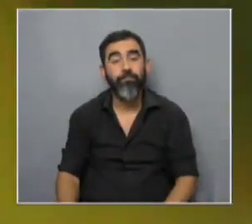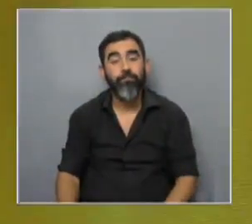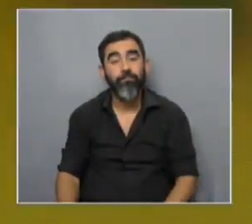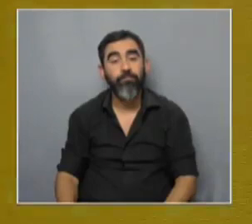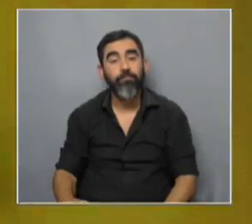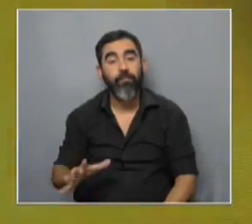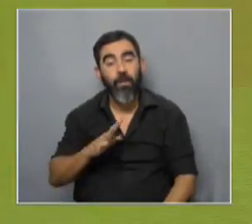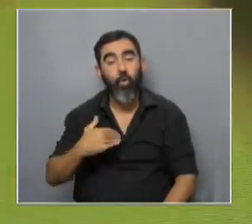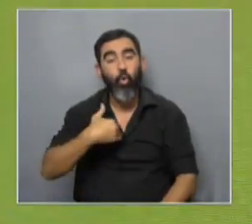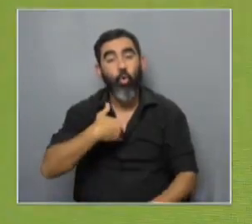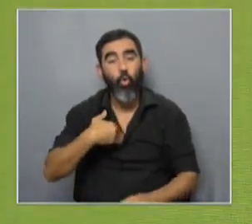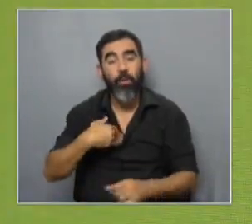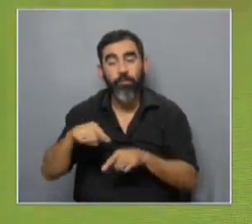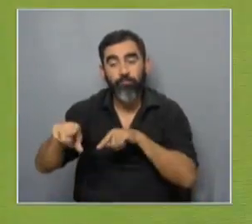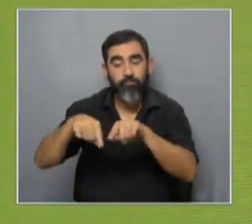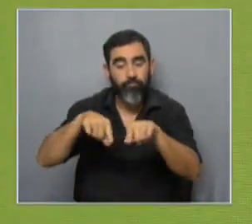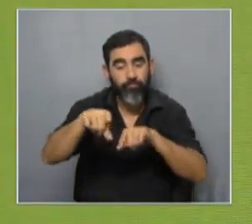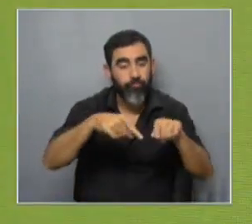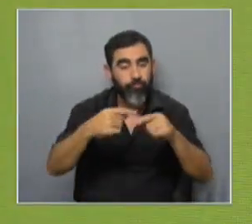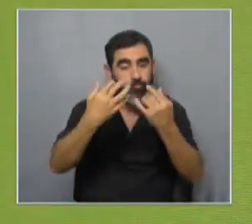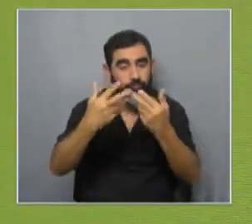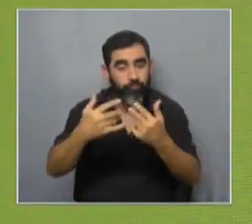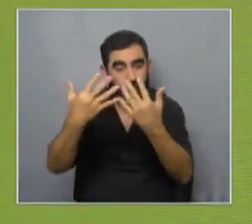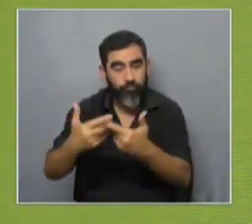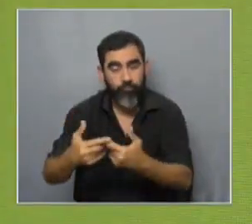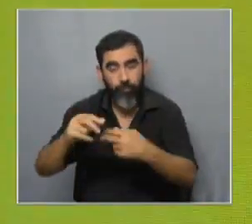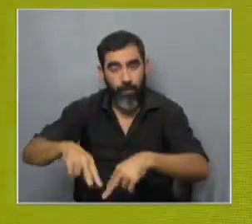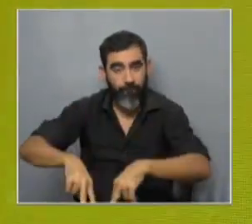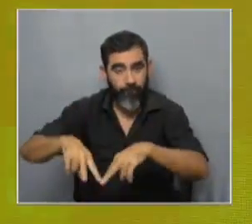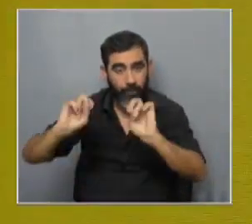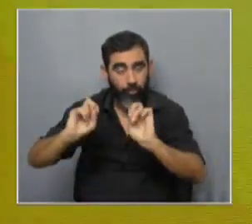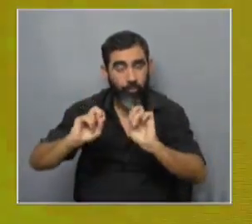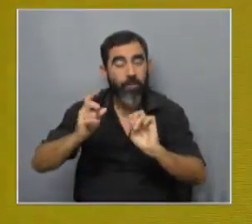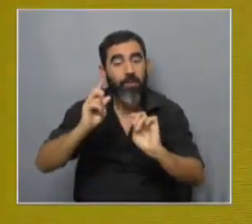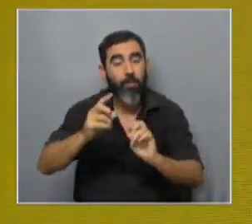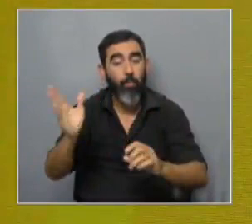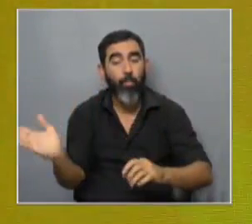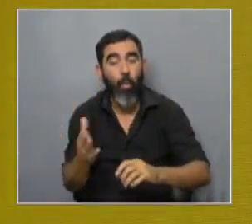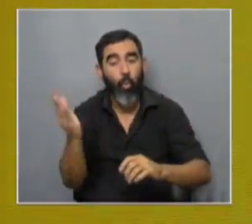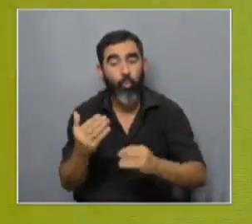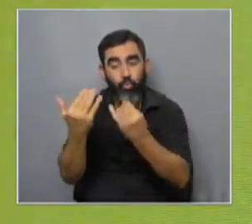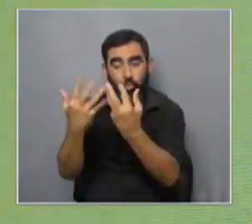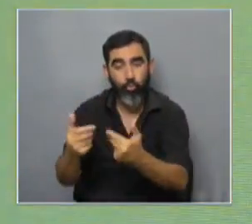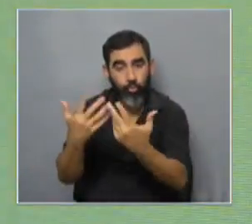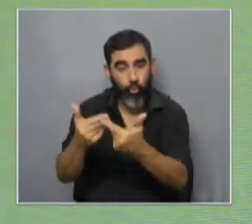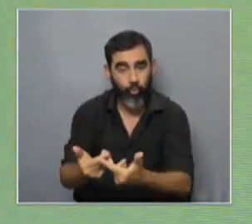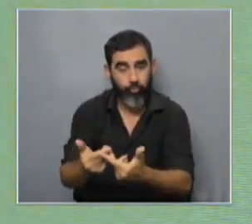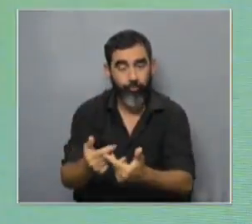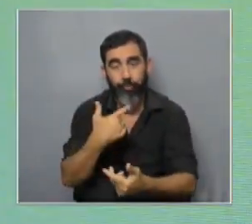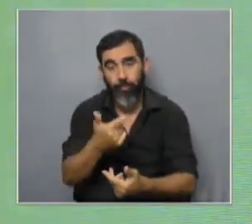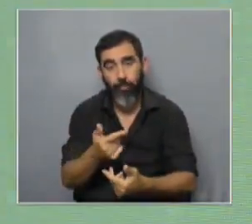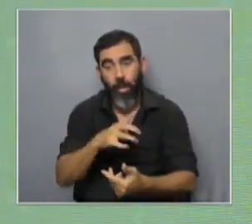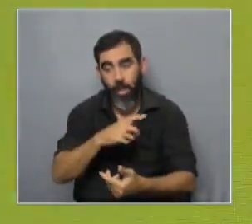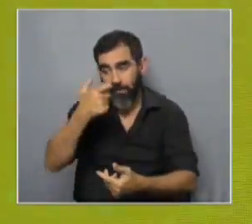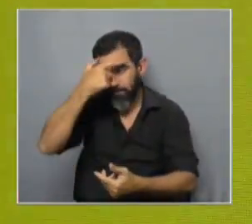articulador principalmente entre lo que es la investigación y el sector productivo ¿no? aquello de que bueno de que